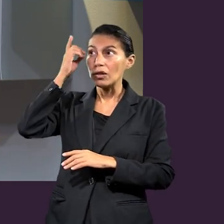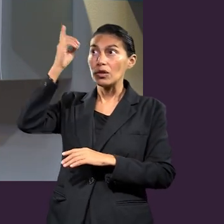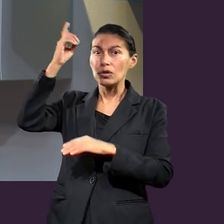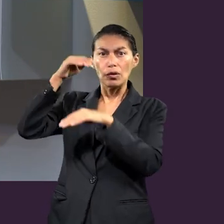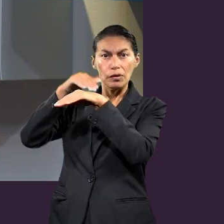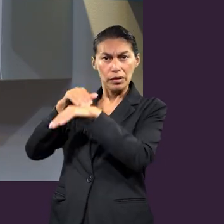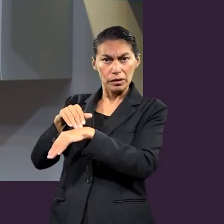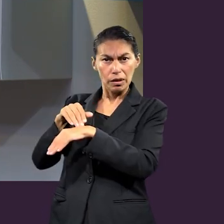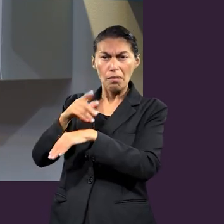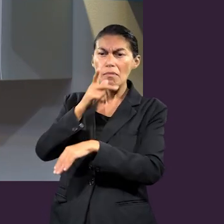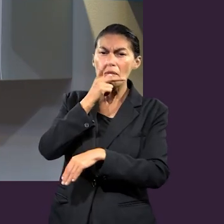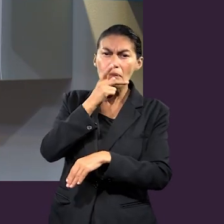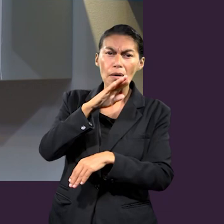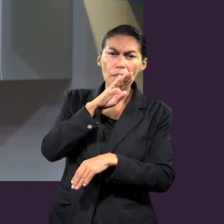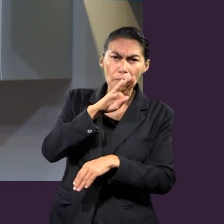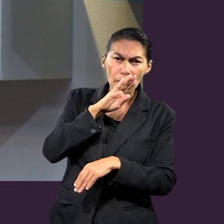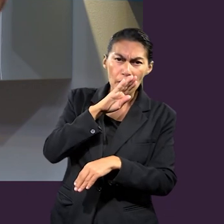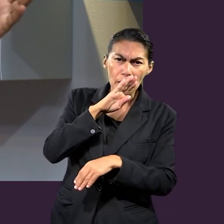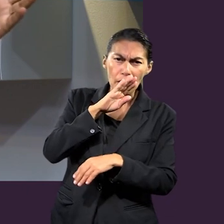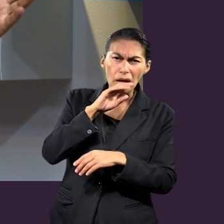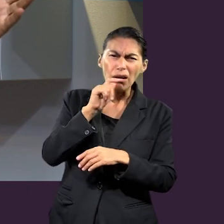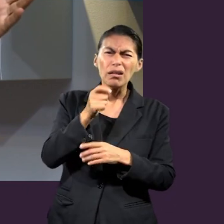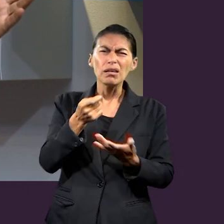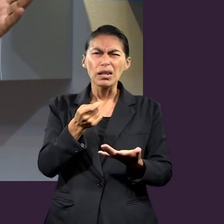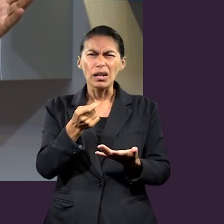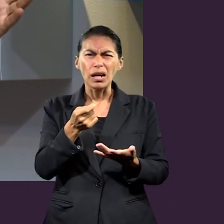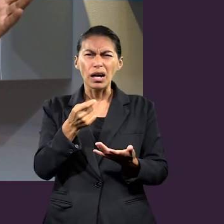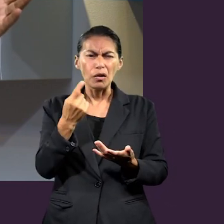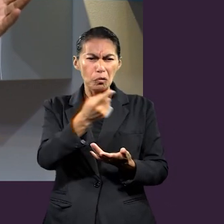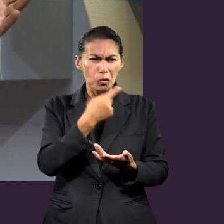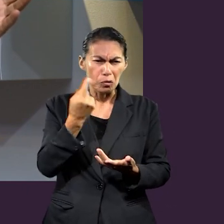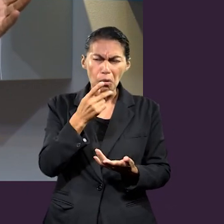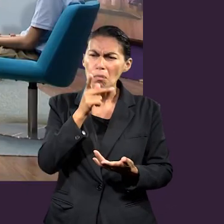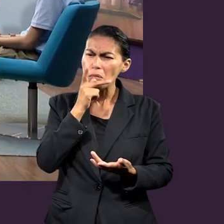el Señor, porque esto es bueno, con el mandamiento, ¿verdad?